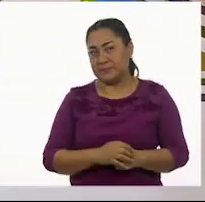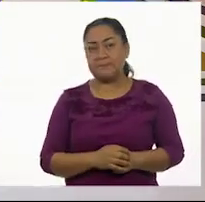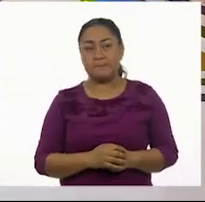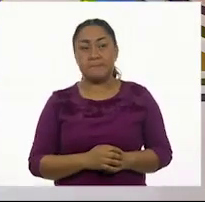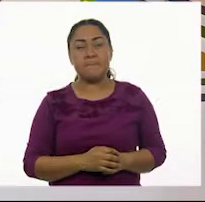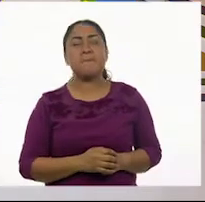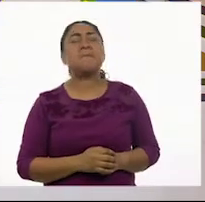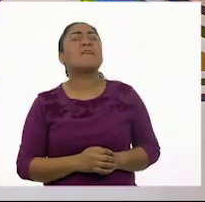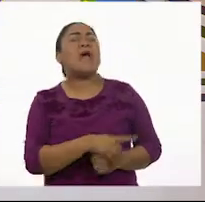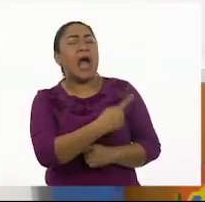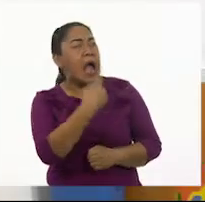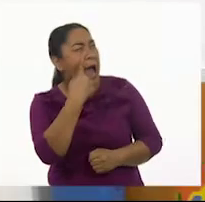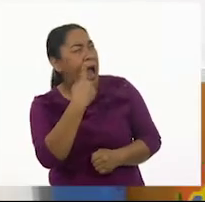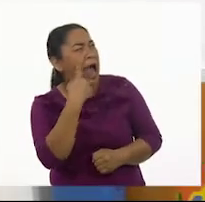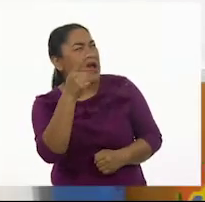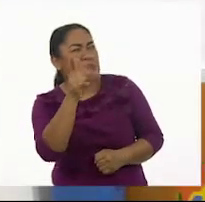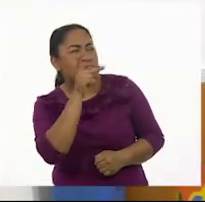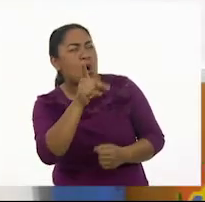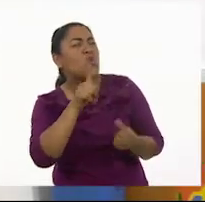¿Dónde la has escuchado?